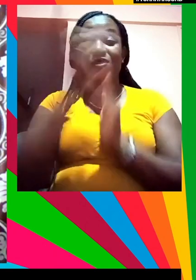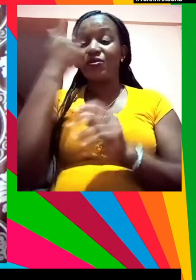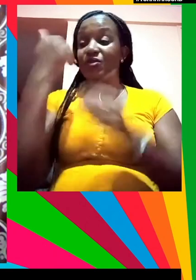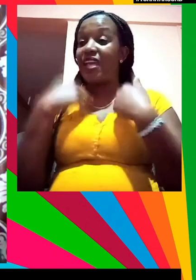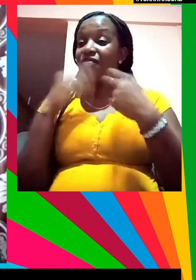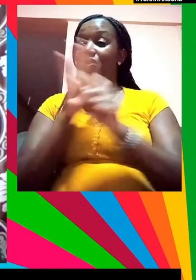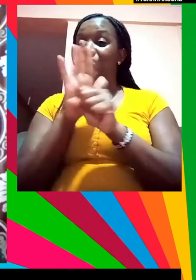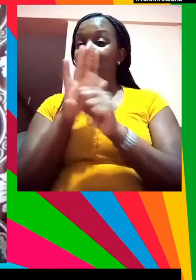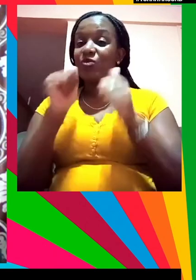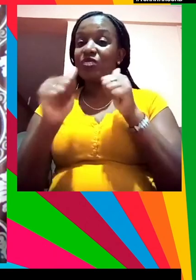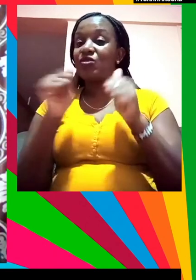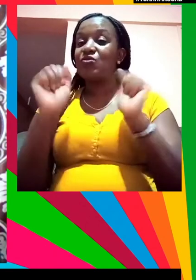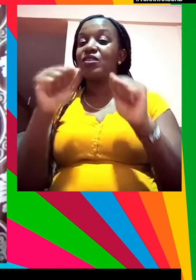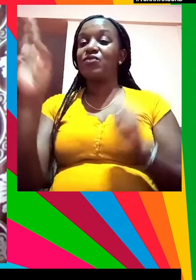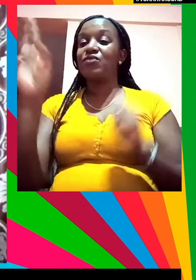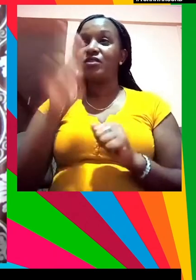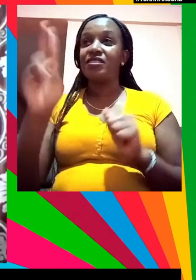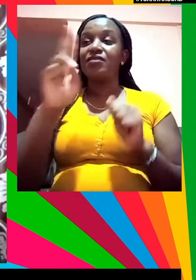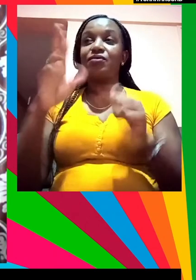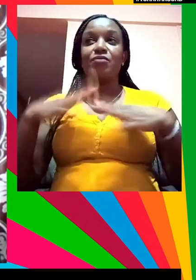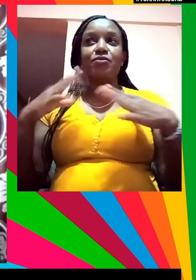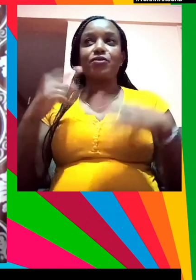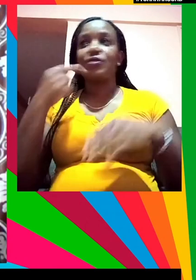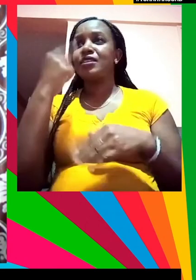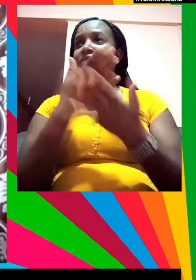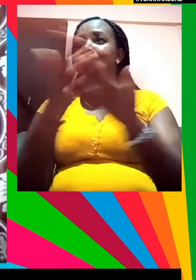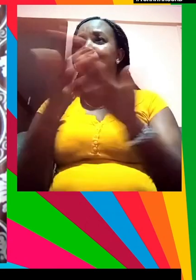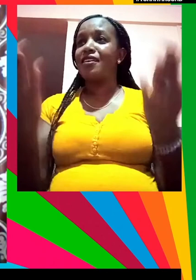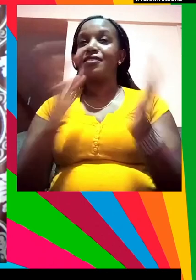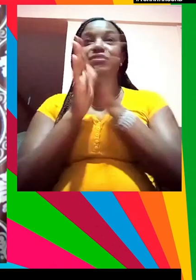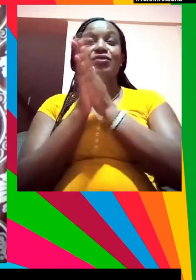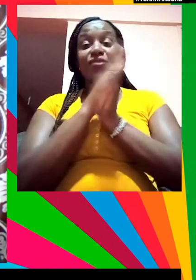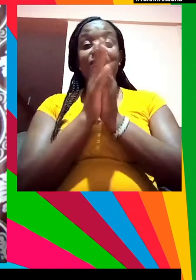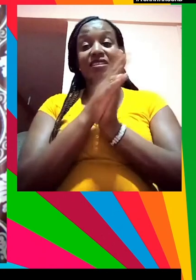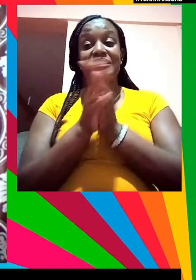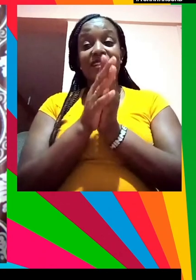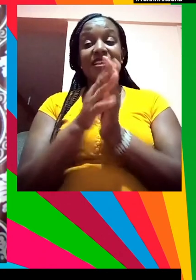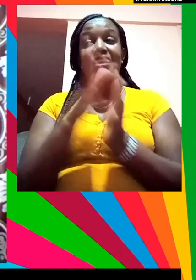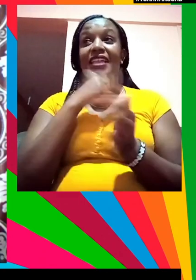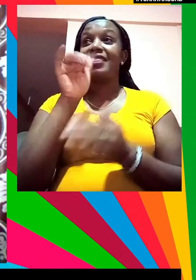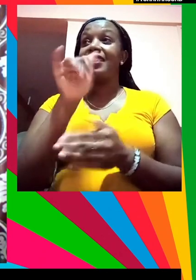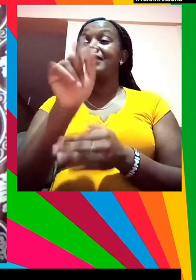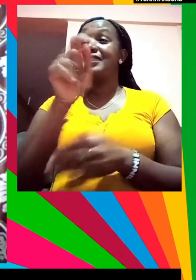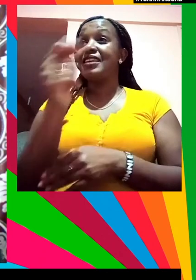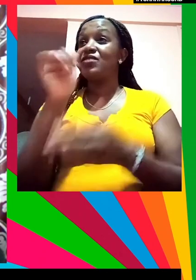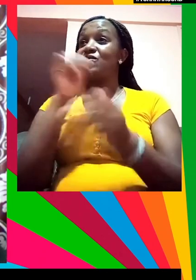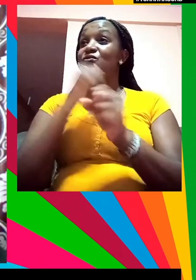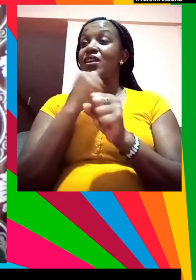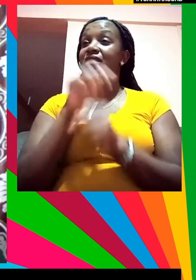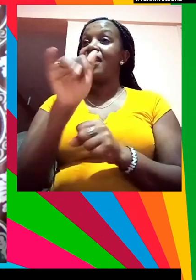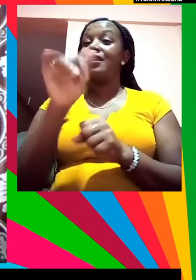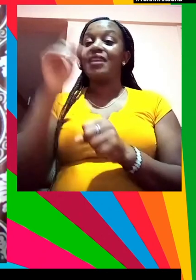podemos hacer si contamos las historias sobre lo que vivimos y aprendemos de ellas esto es clave